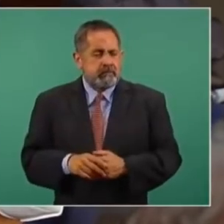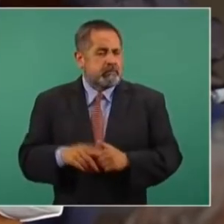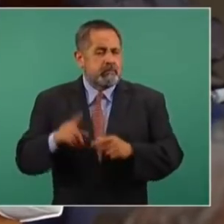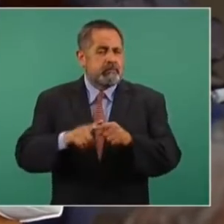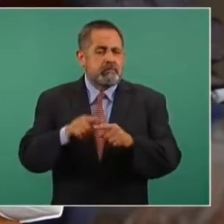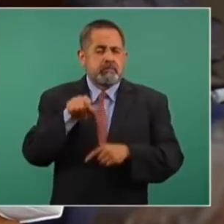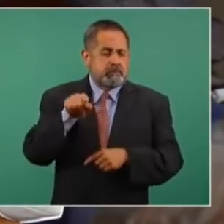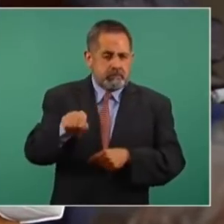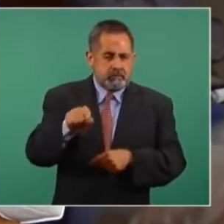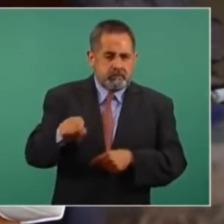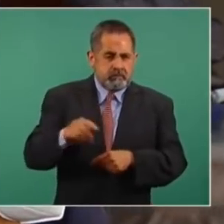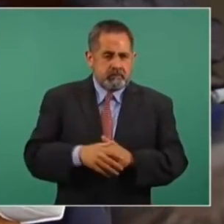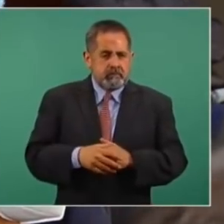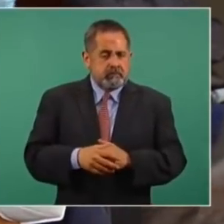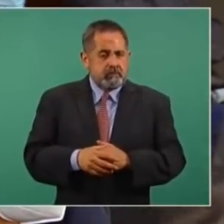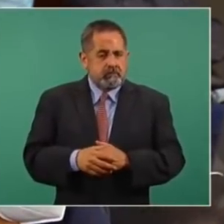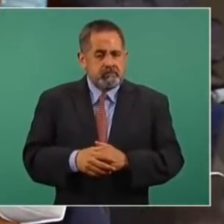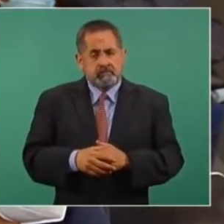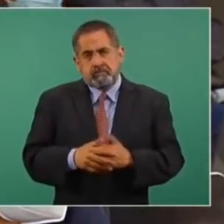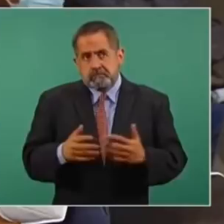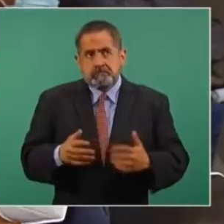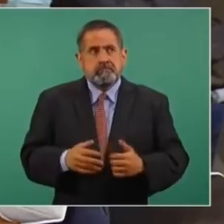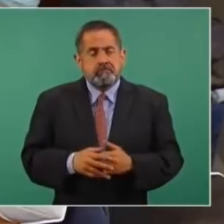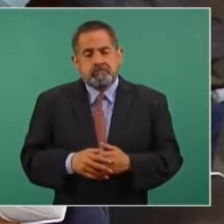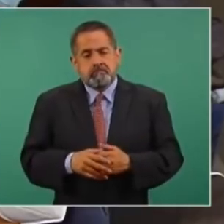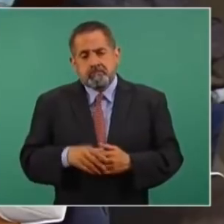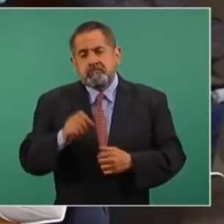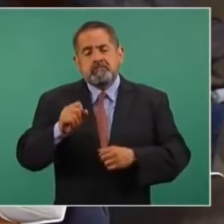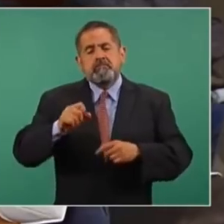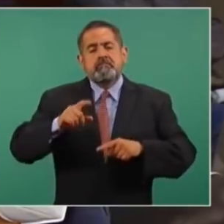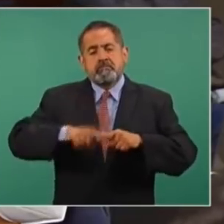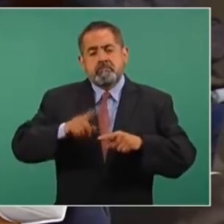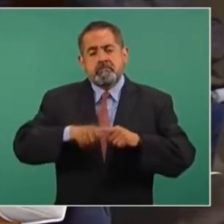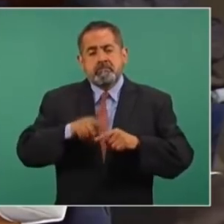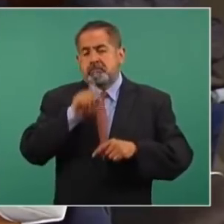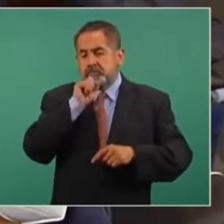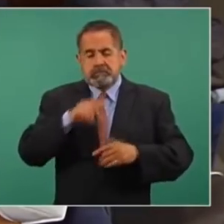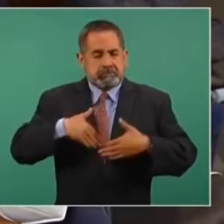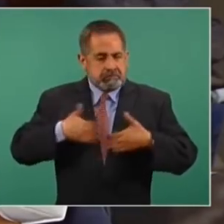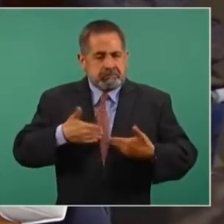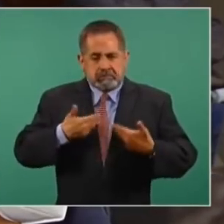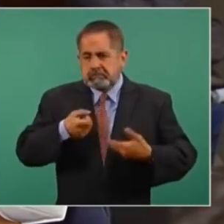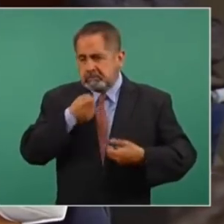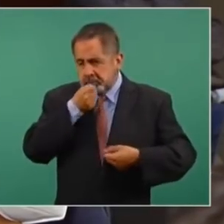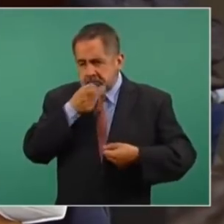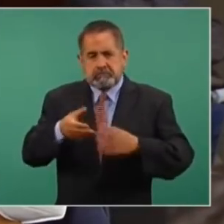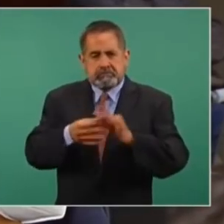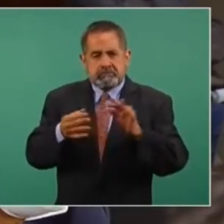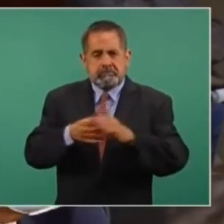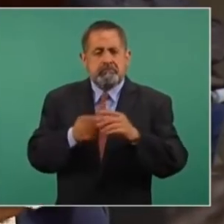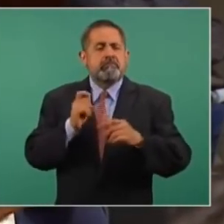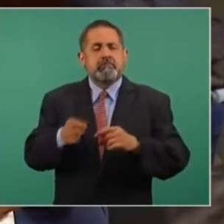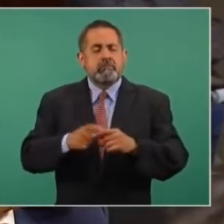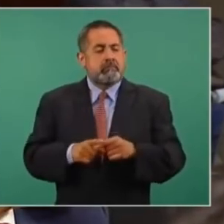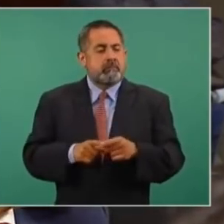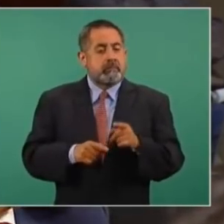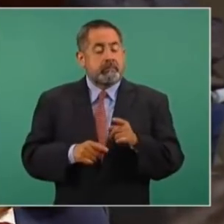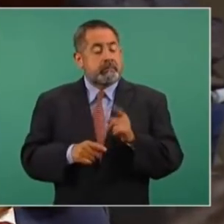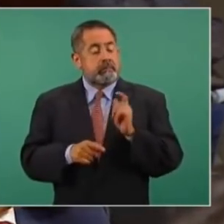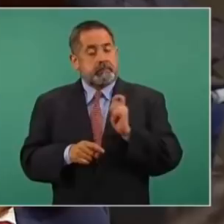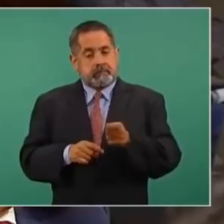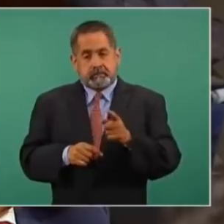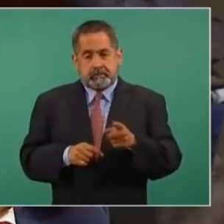que formó también, alguien que también reveló, develó. Después sobre